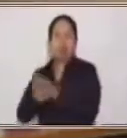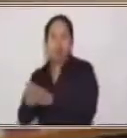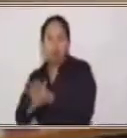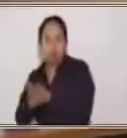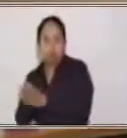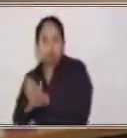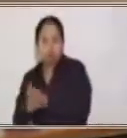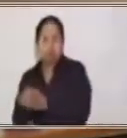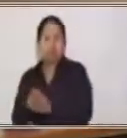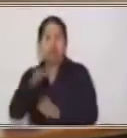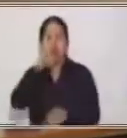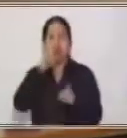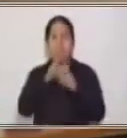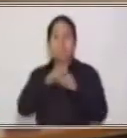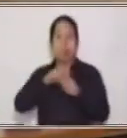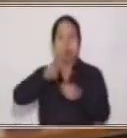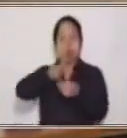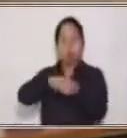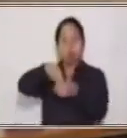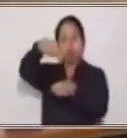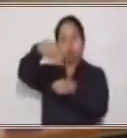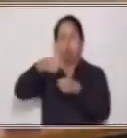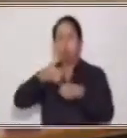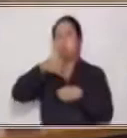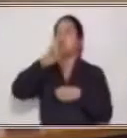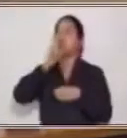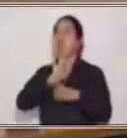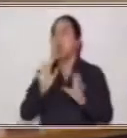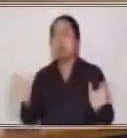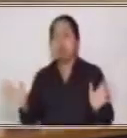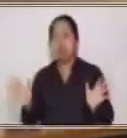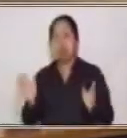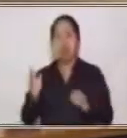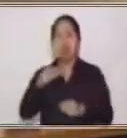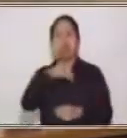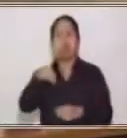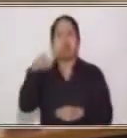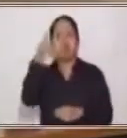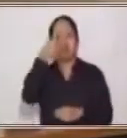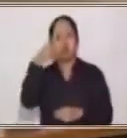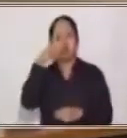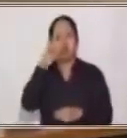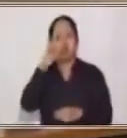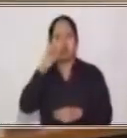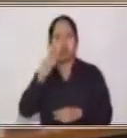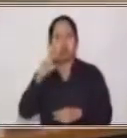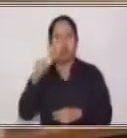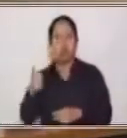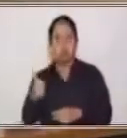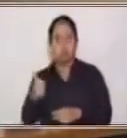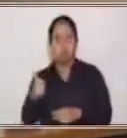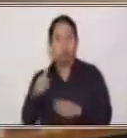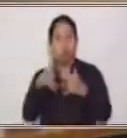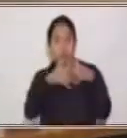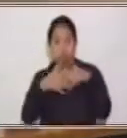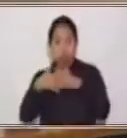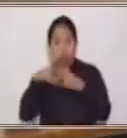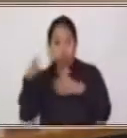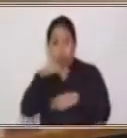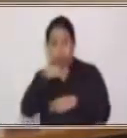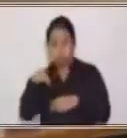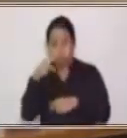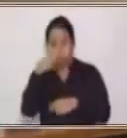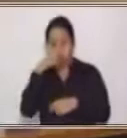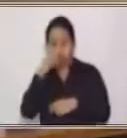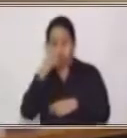comprar también una soda o una gaseosa, allá se le llama soda. ¿Qué más puedo comprar de comida? Me dice,